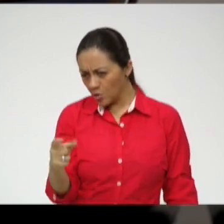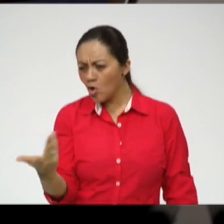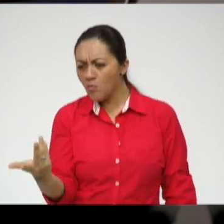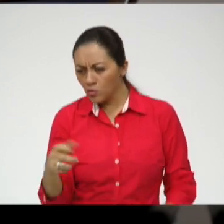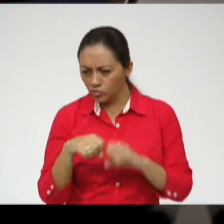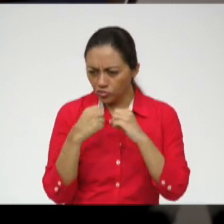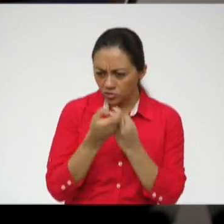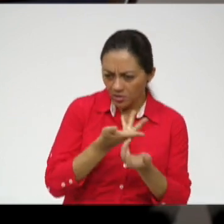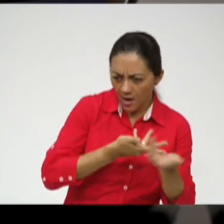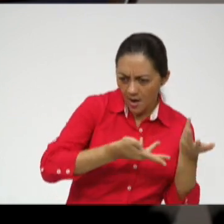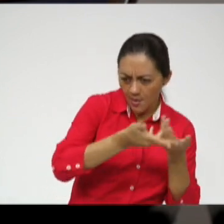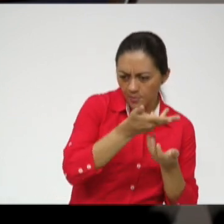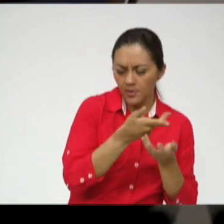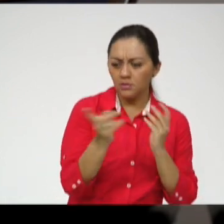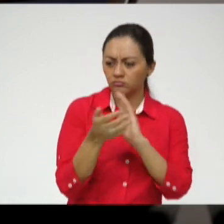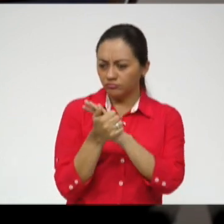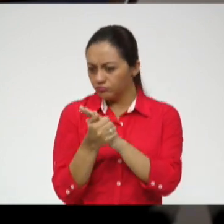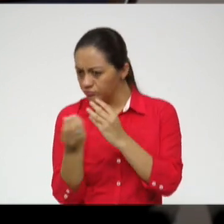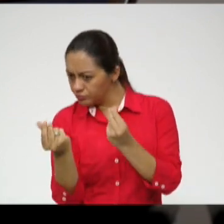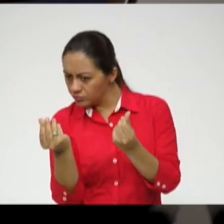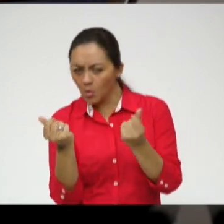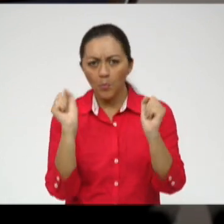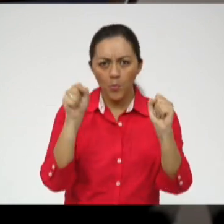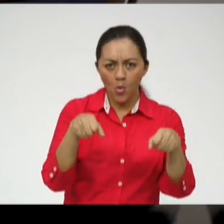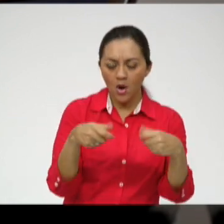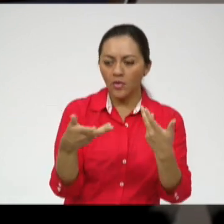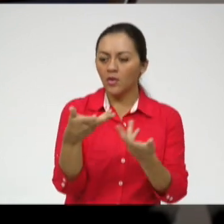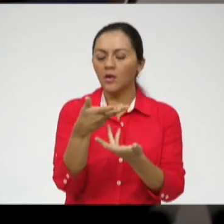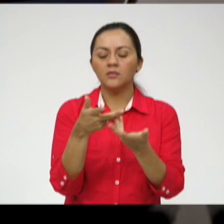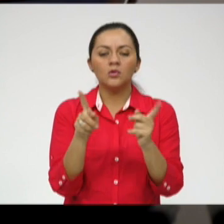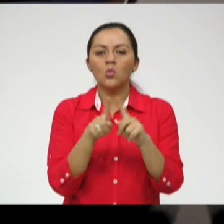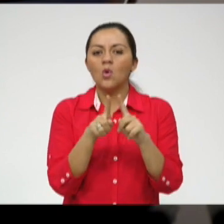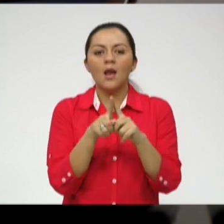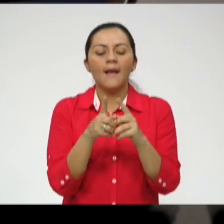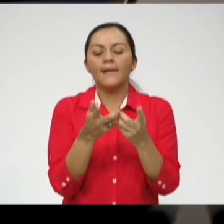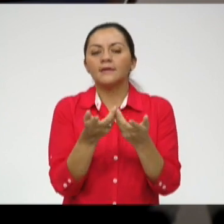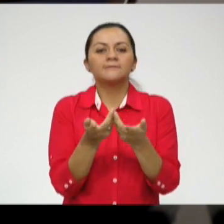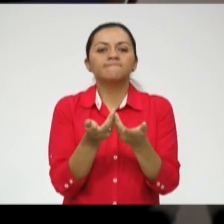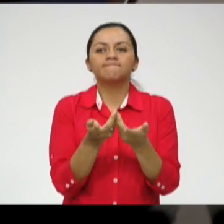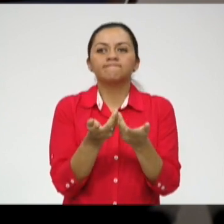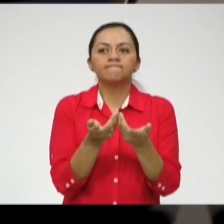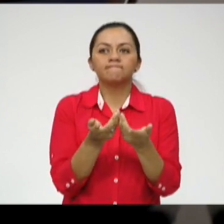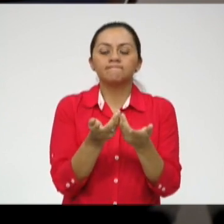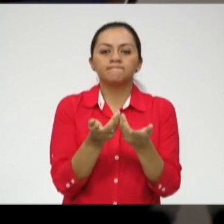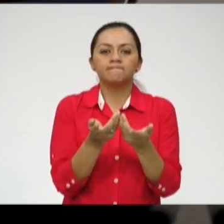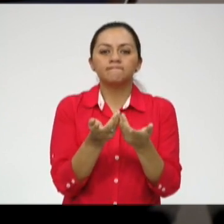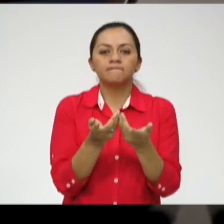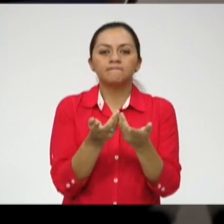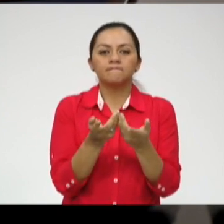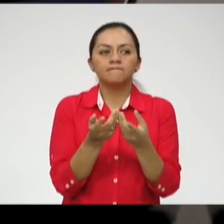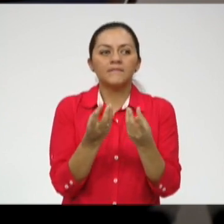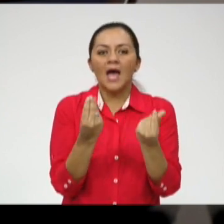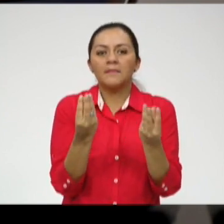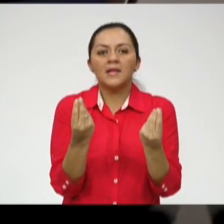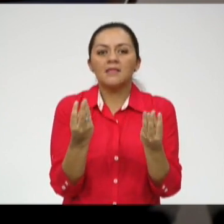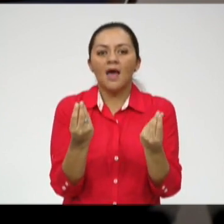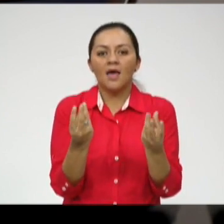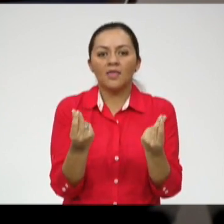sociabilidad, los niveles de capacidad de manejo de varios talentos,